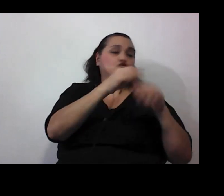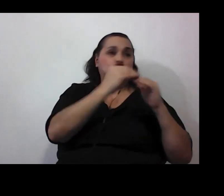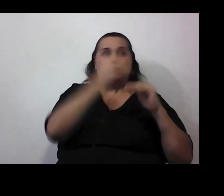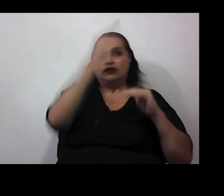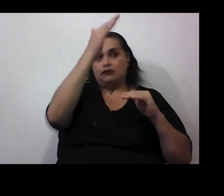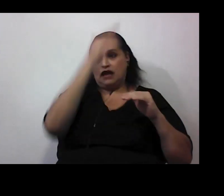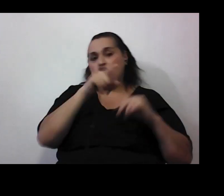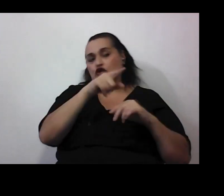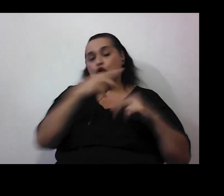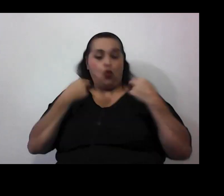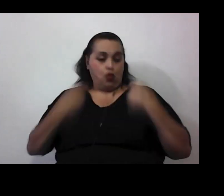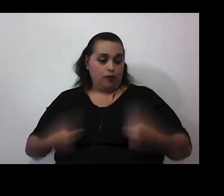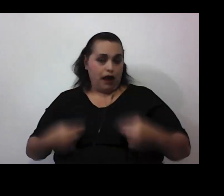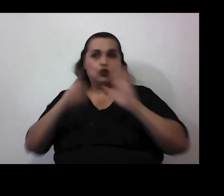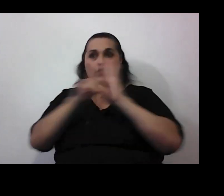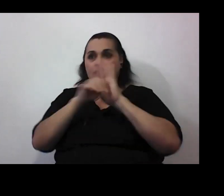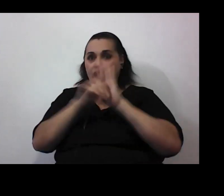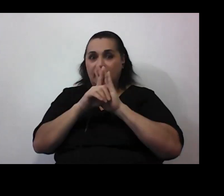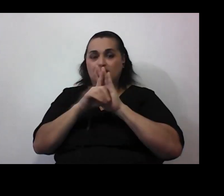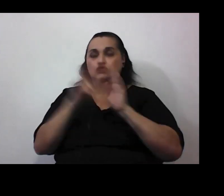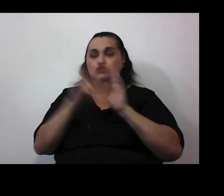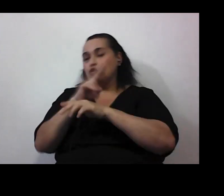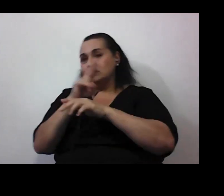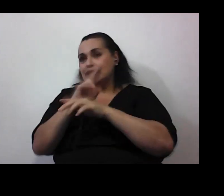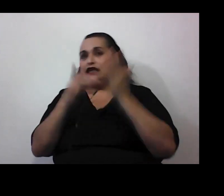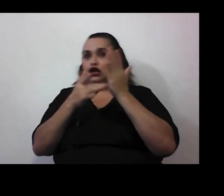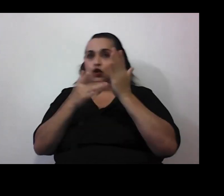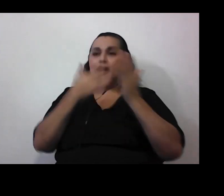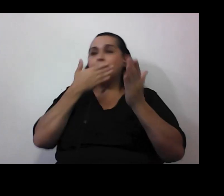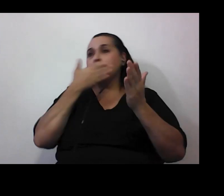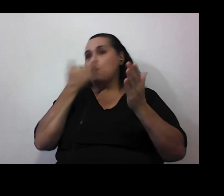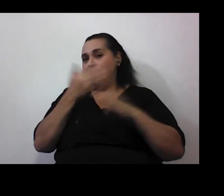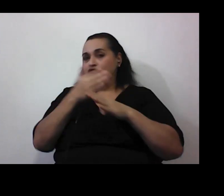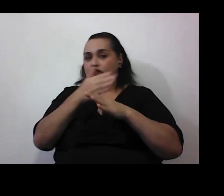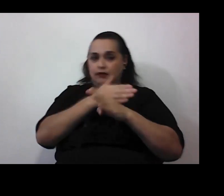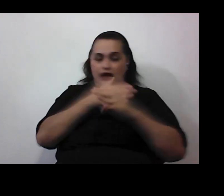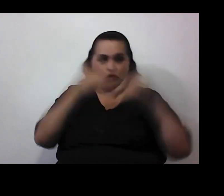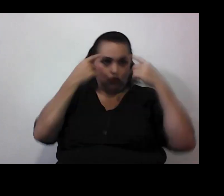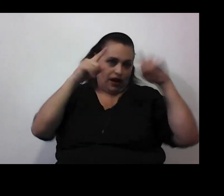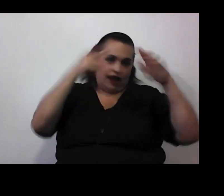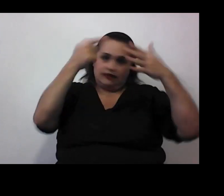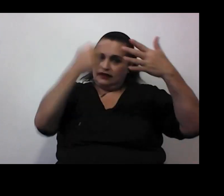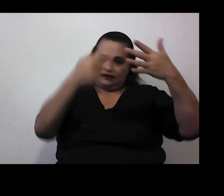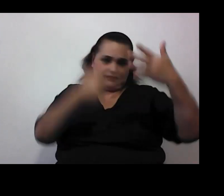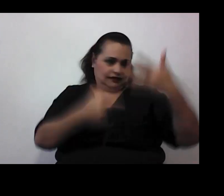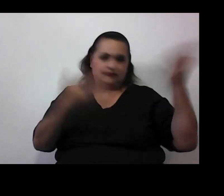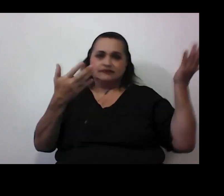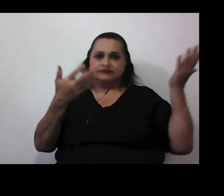porque los humanos tenemos derecho a usar las tecnologías para mejorar el rendimiento y los grandes y bla bla bla